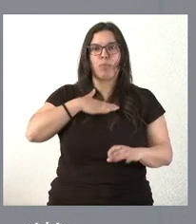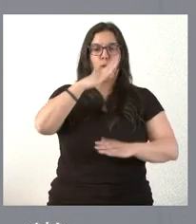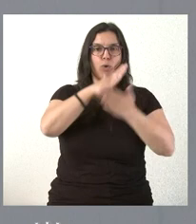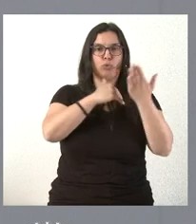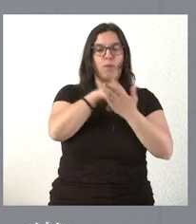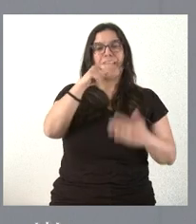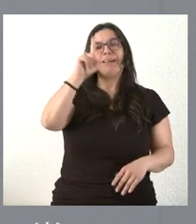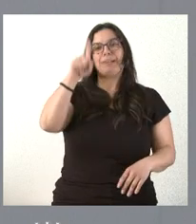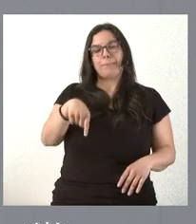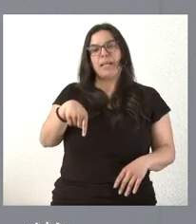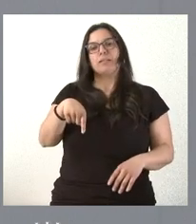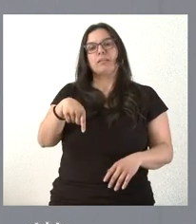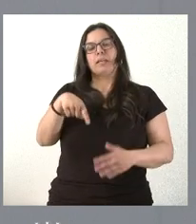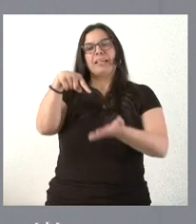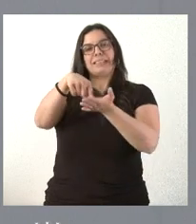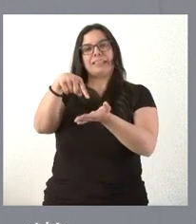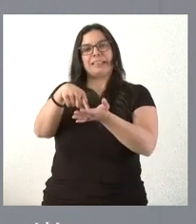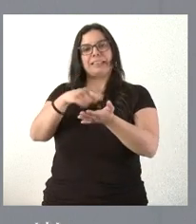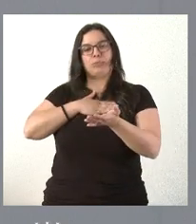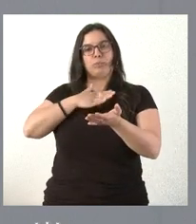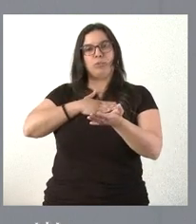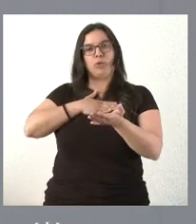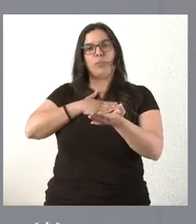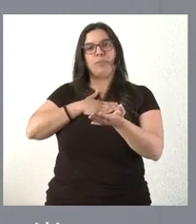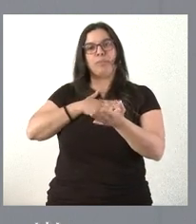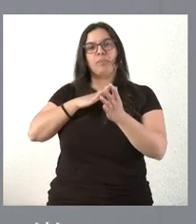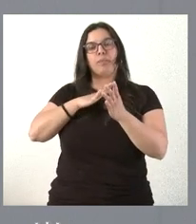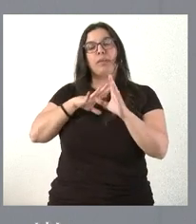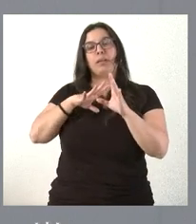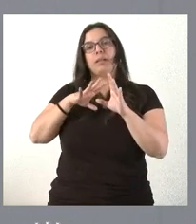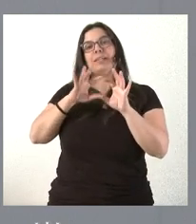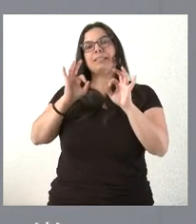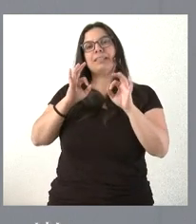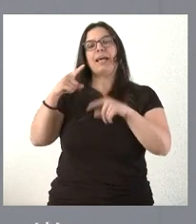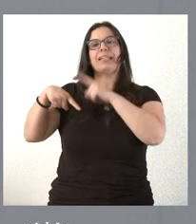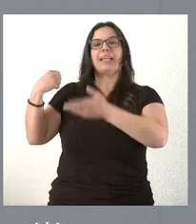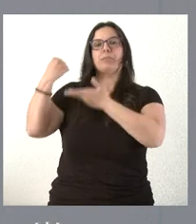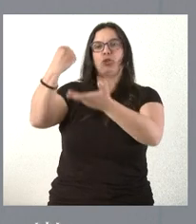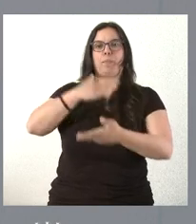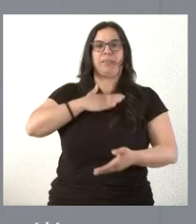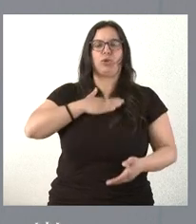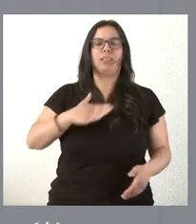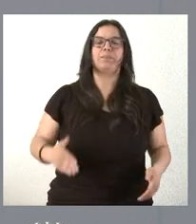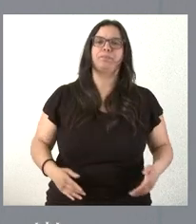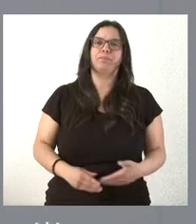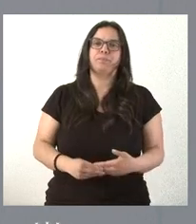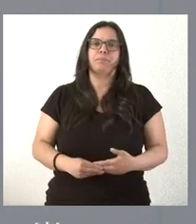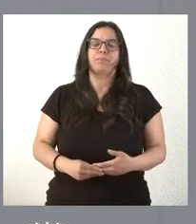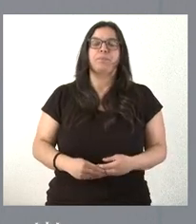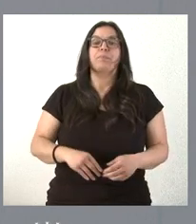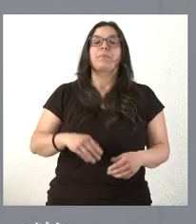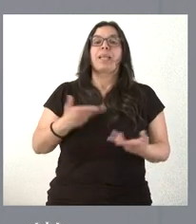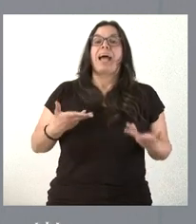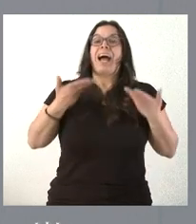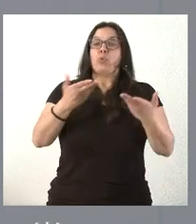tramo de Castilla y León, que es el total, en este caso, de transmisiones patrimoniales. Las ayudas a la